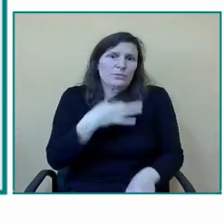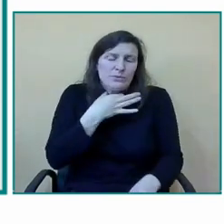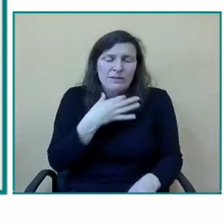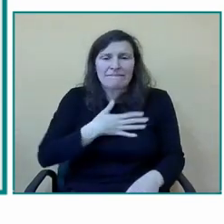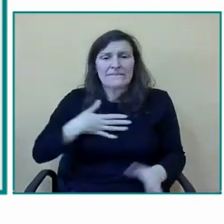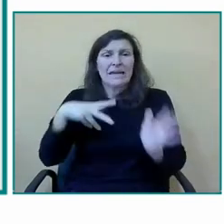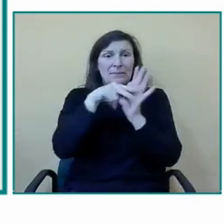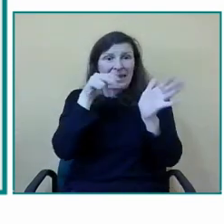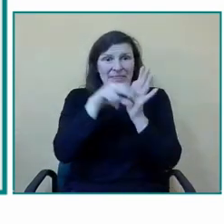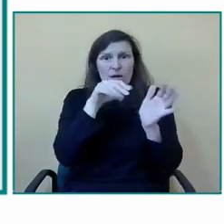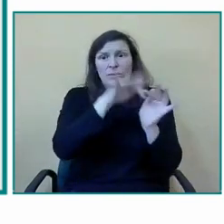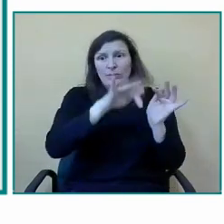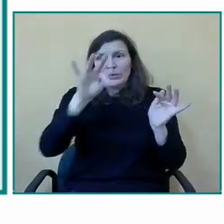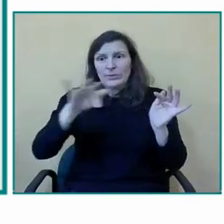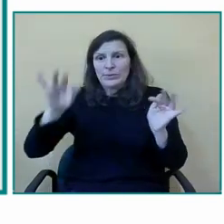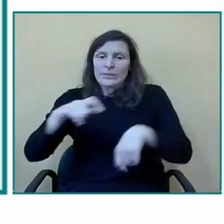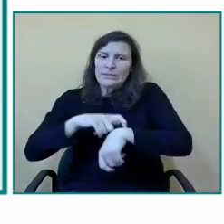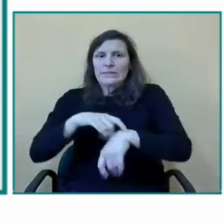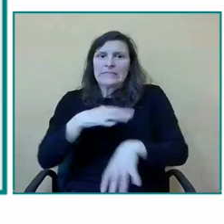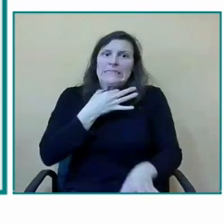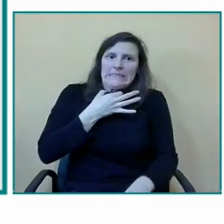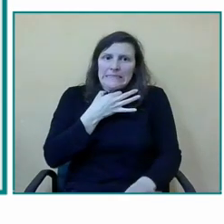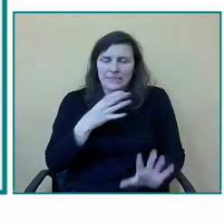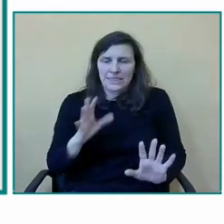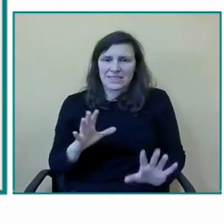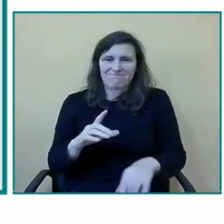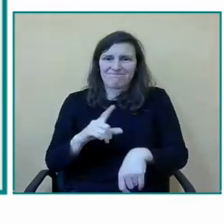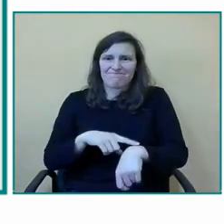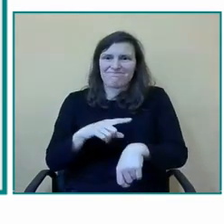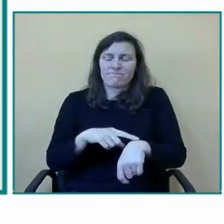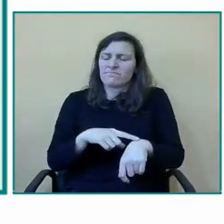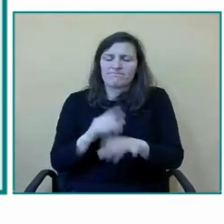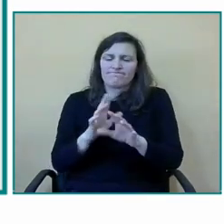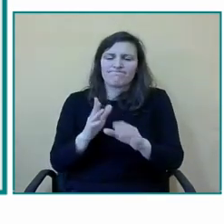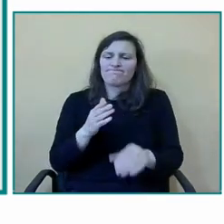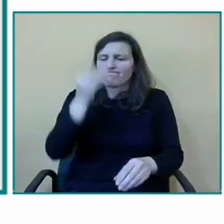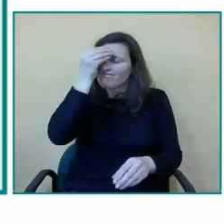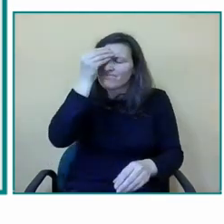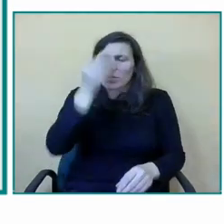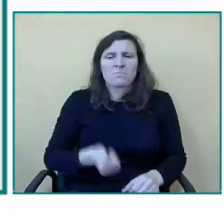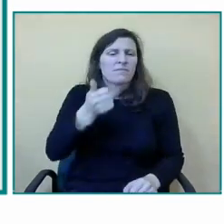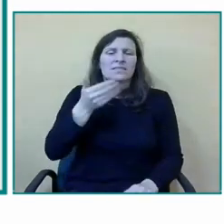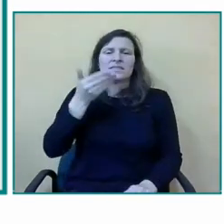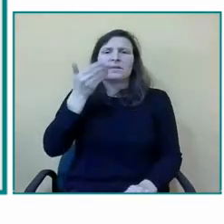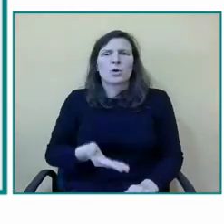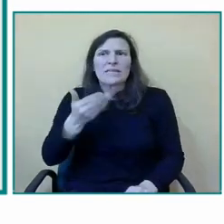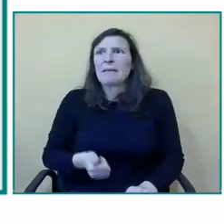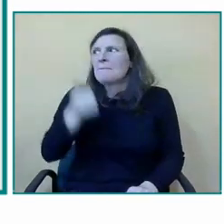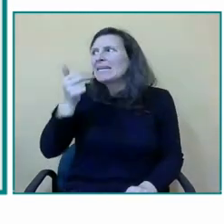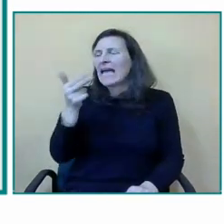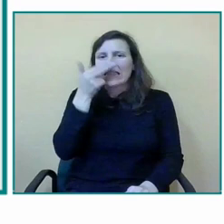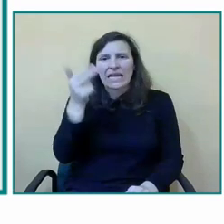vídeos que traía yo en concreto pero me parece mucho más interesante que podáis